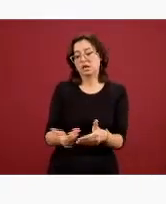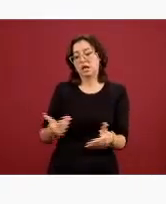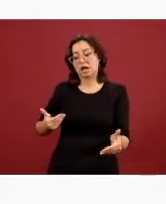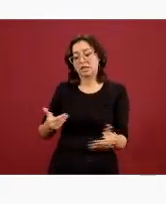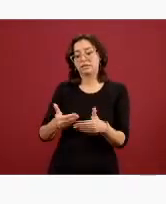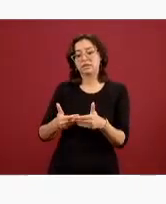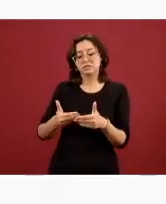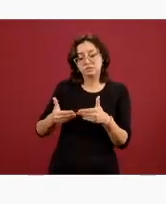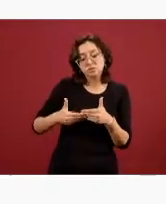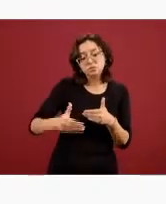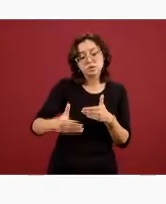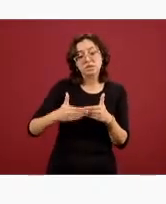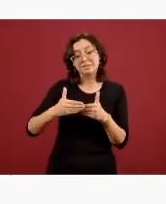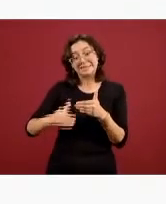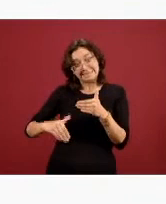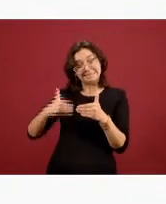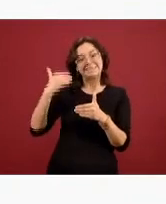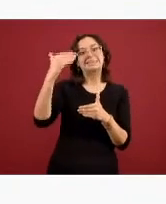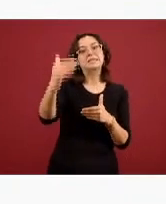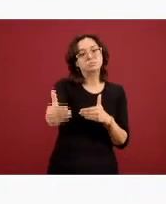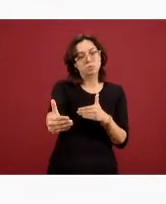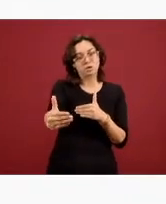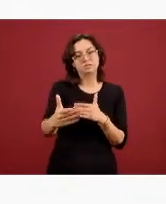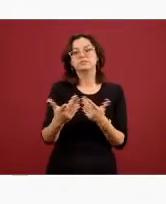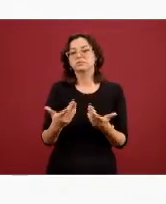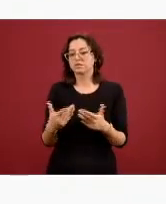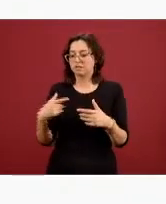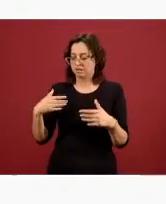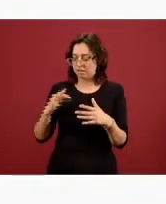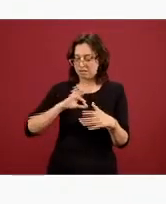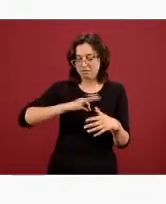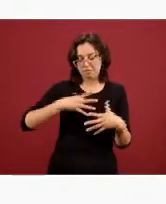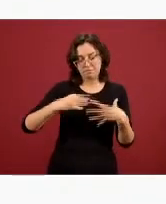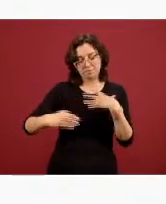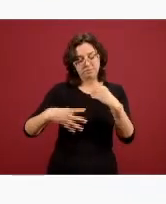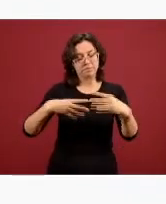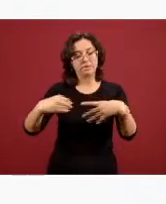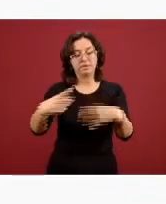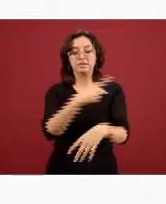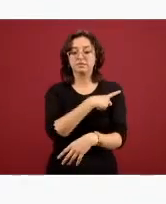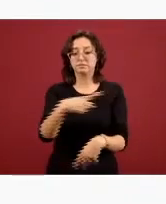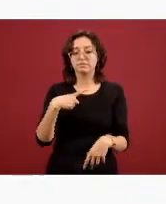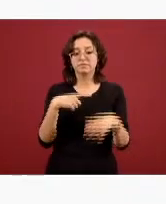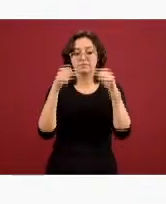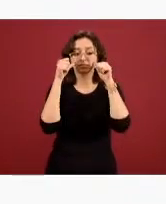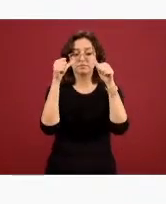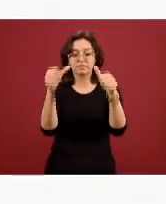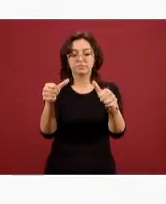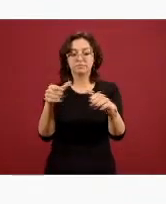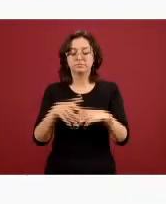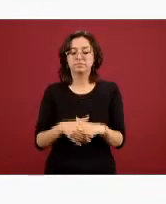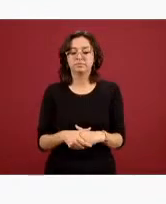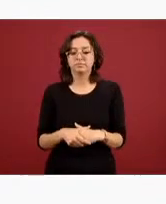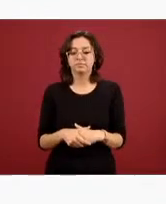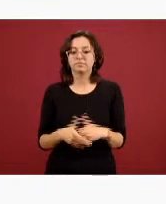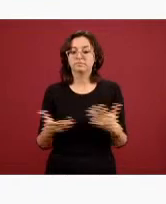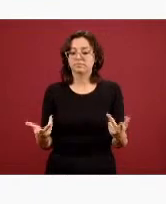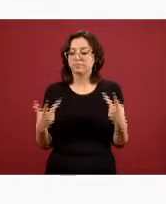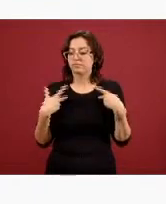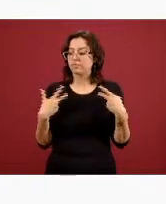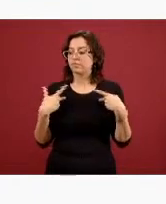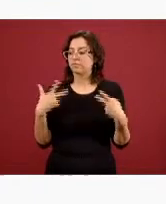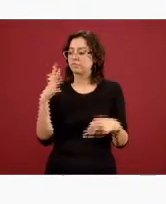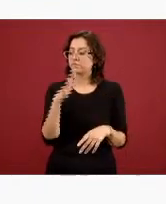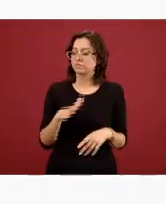durante y en el después que dure toda esta pandemia. La población a la que se dirige es a toda la población